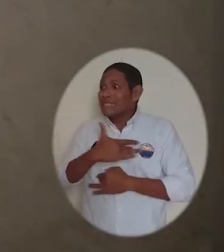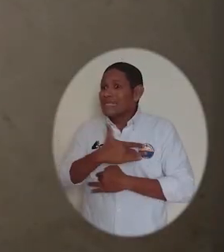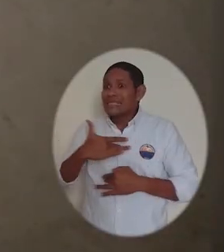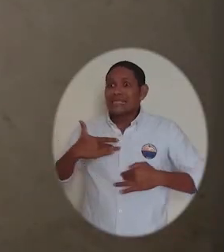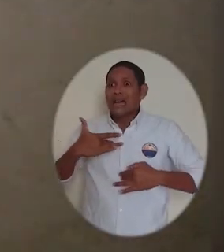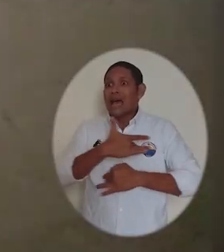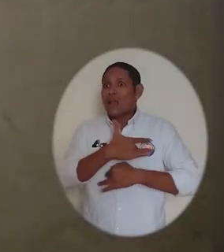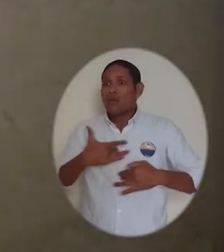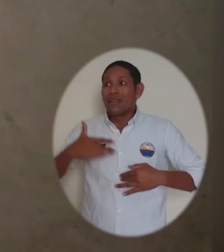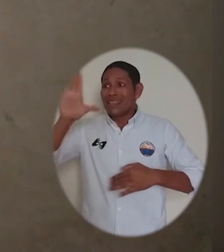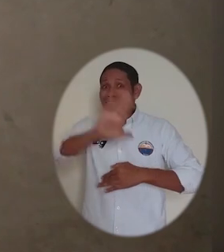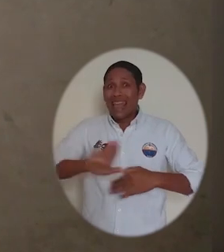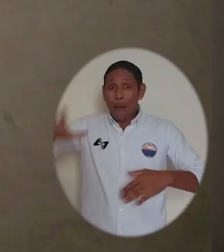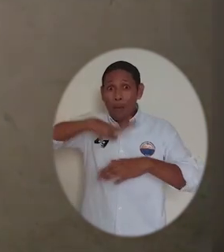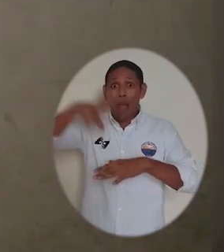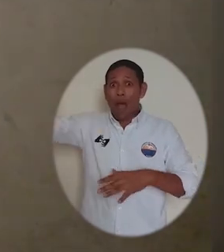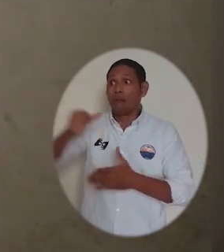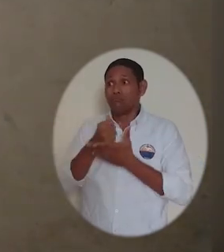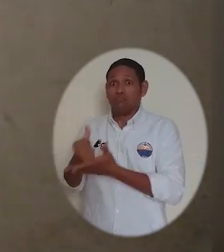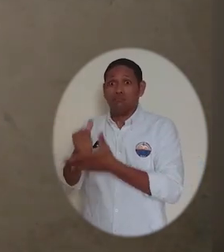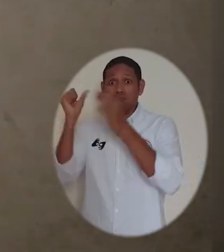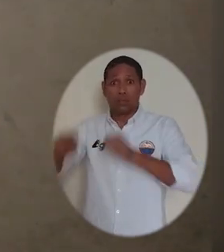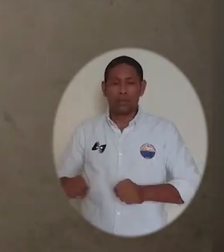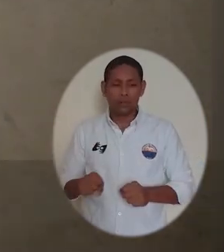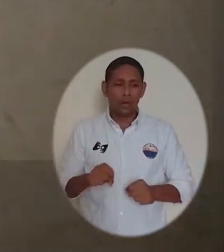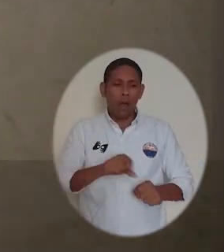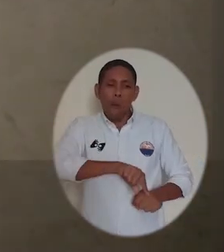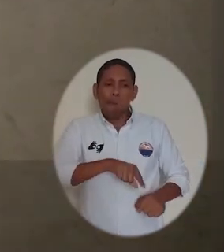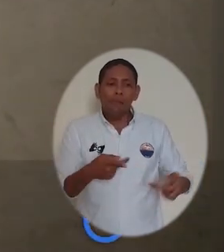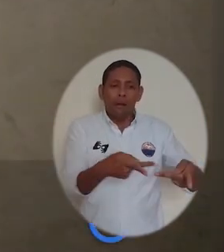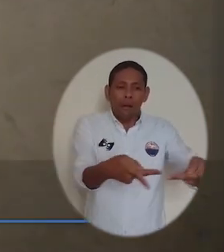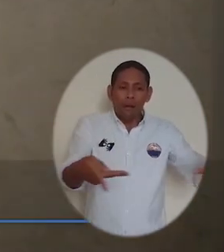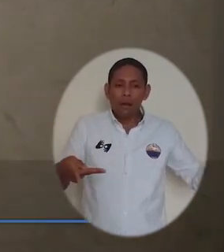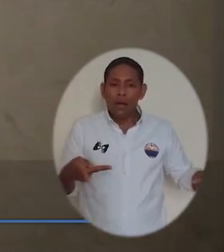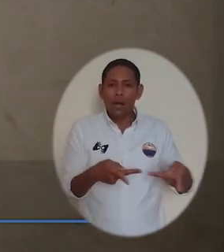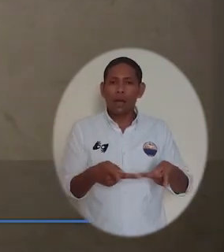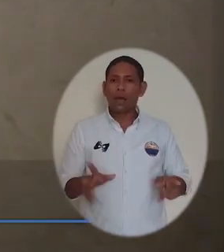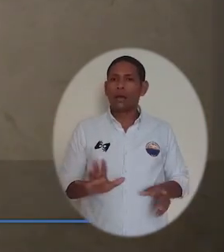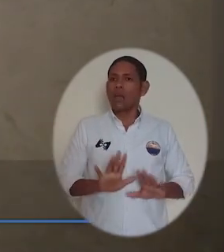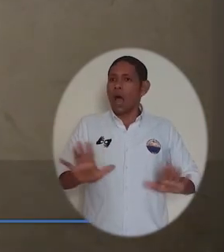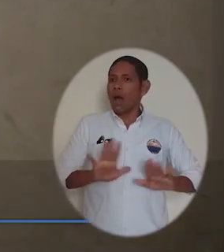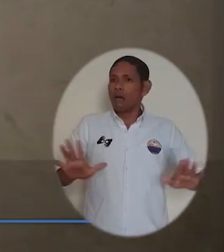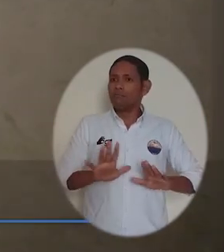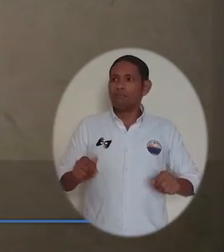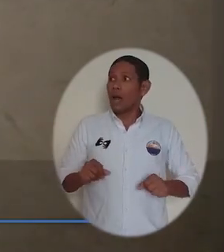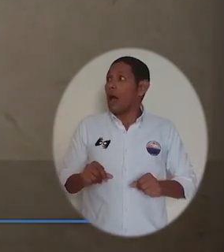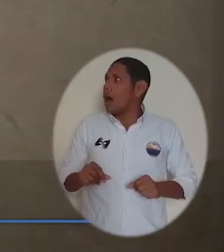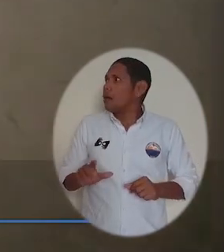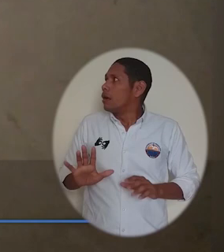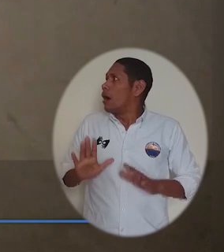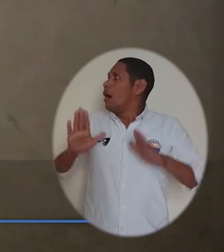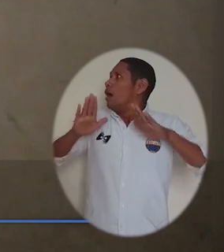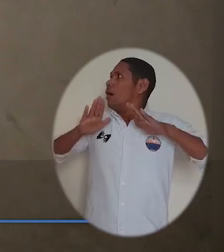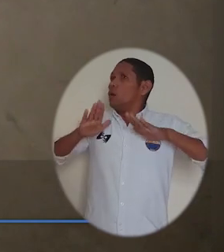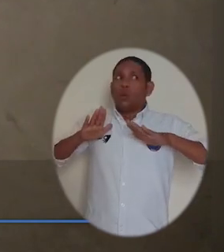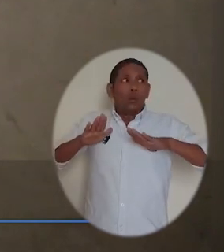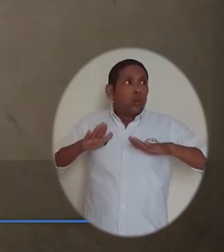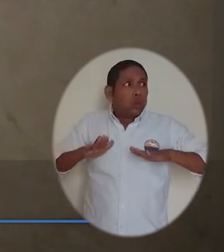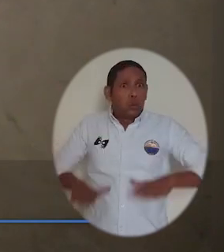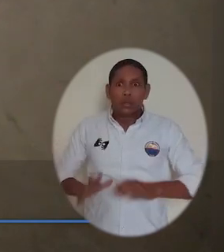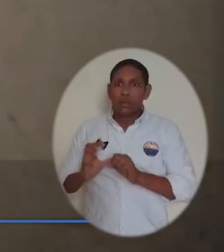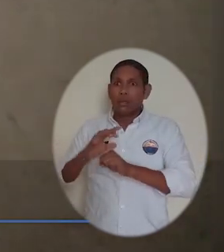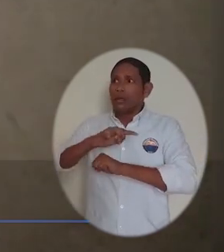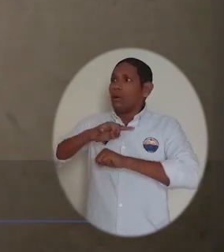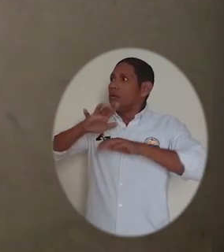salud en el departamento del Magdalena. Sin embargo, este laboratorio no solo va a servir para esto,